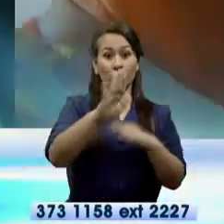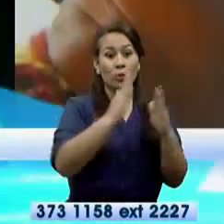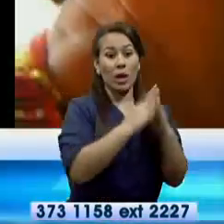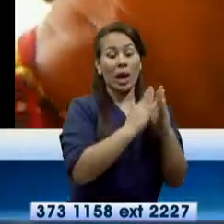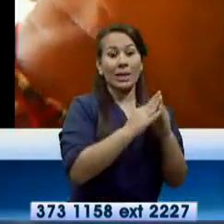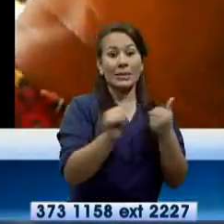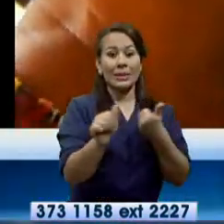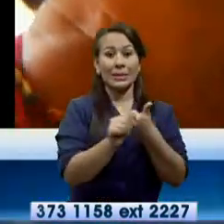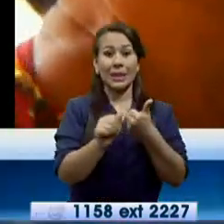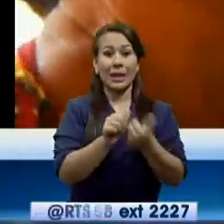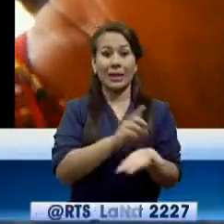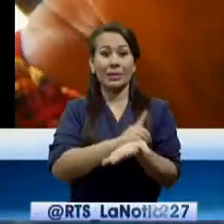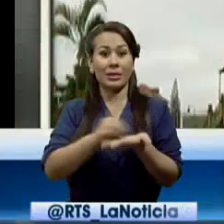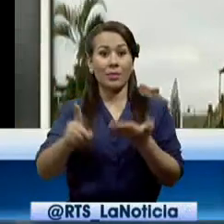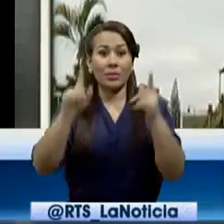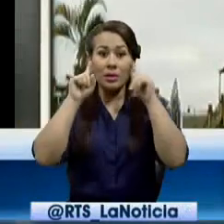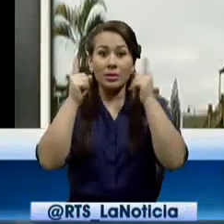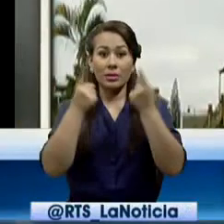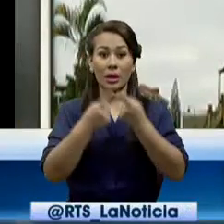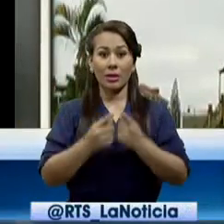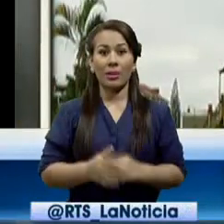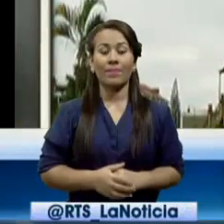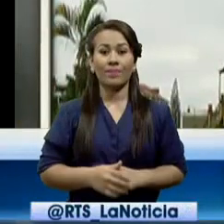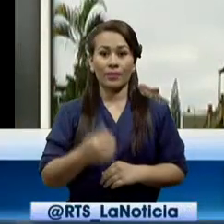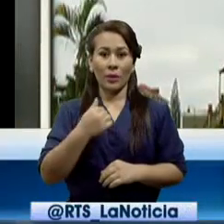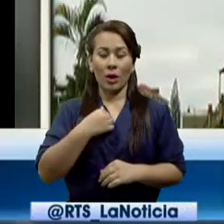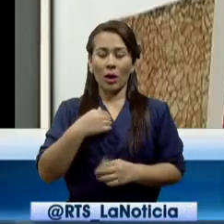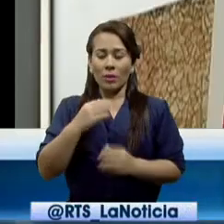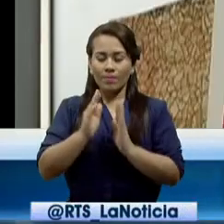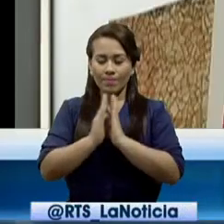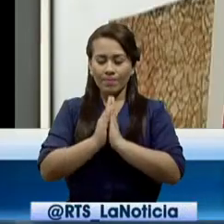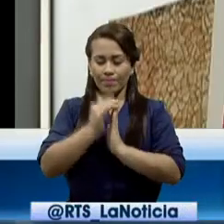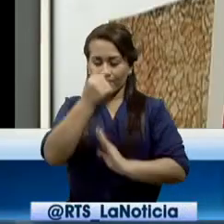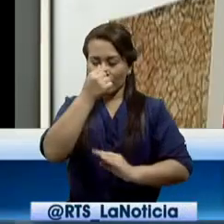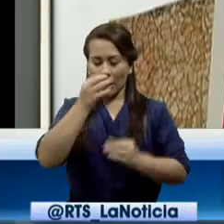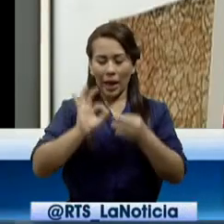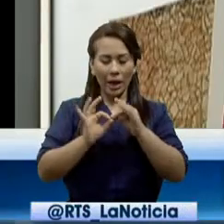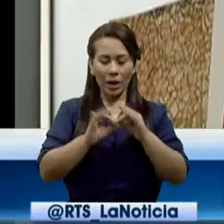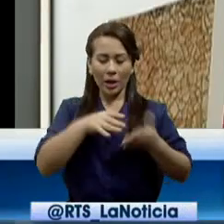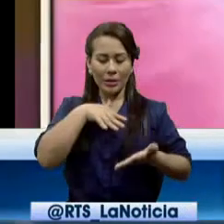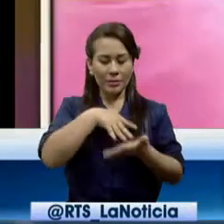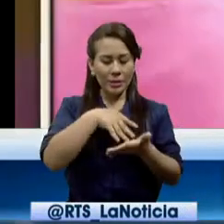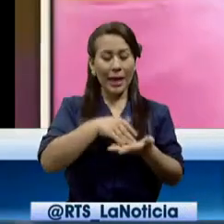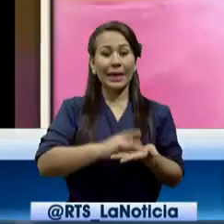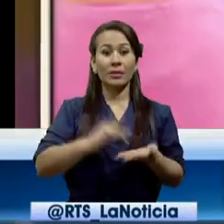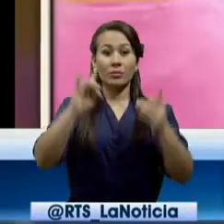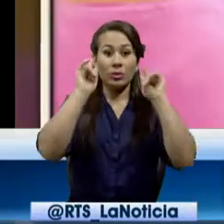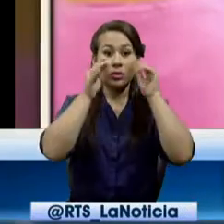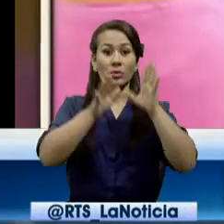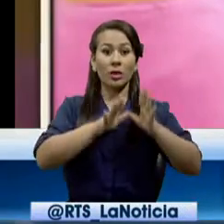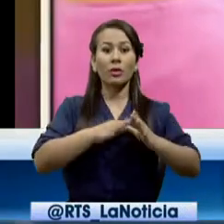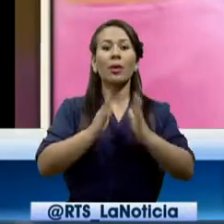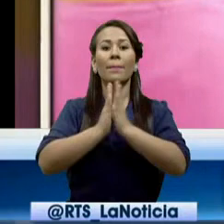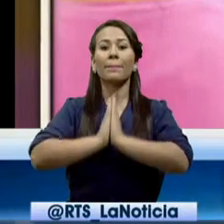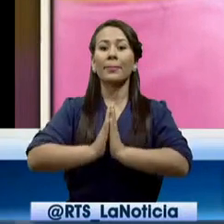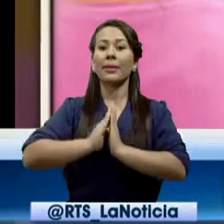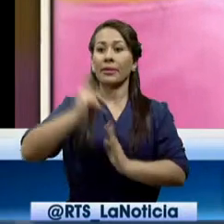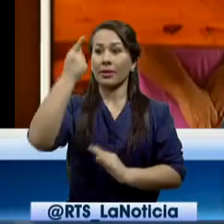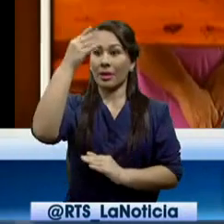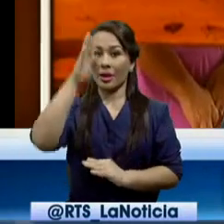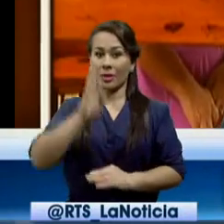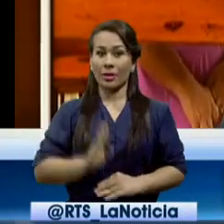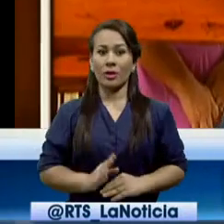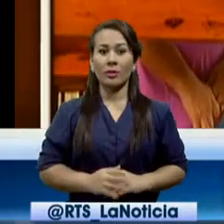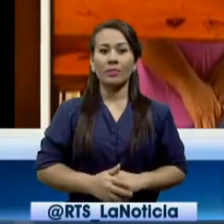en vísperas de la Semana Mayor. Uno se prepara espiritualmente, de corazón, y pedirle a Dios que siempre le